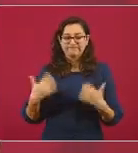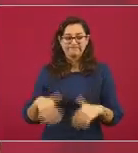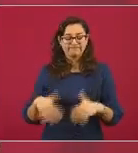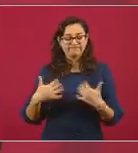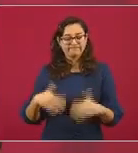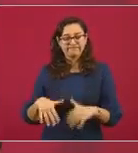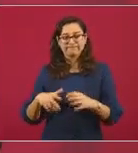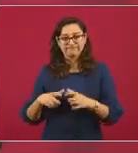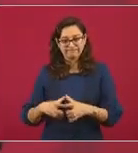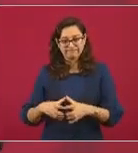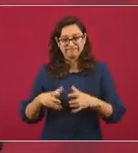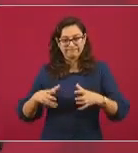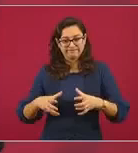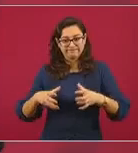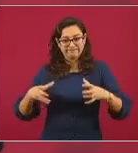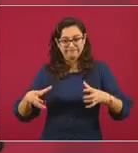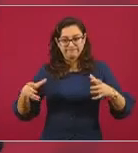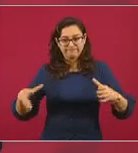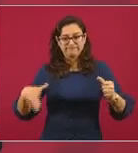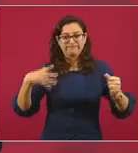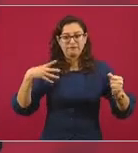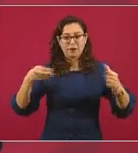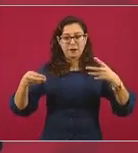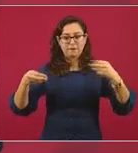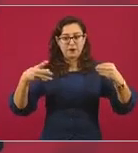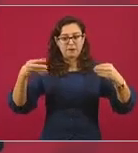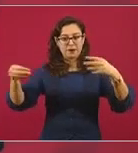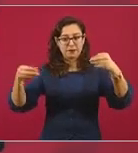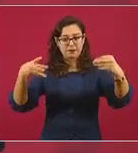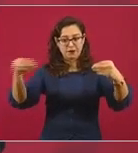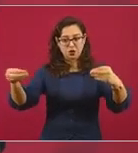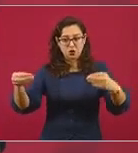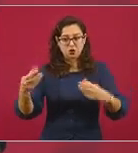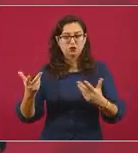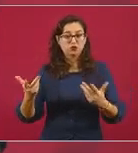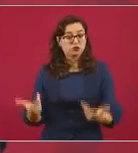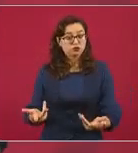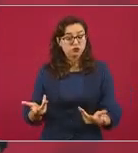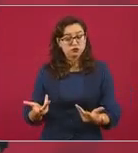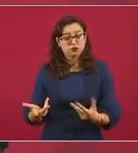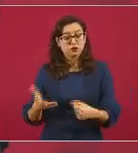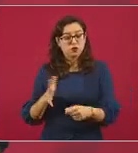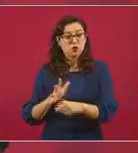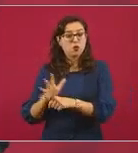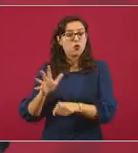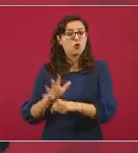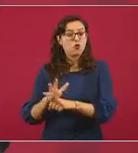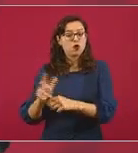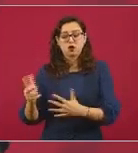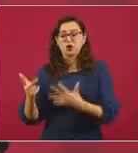entidades federativas es la Ciudad de México.